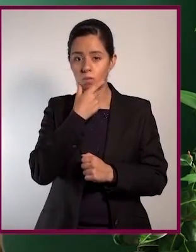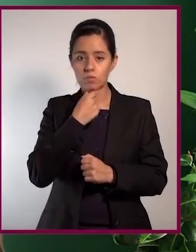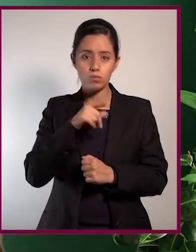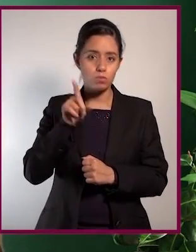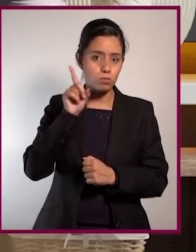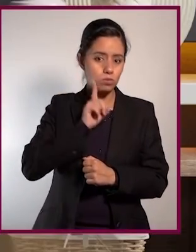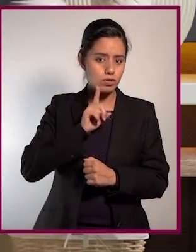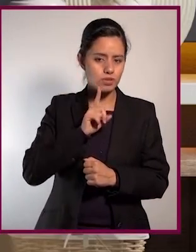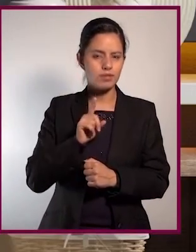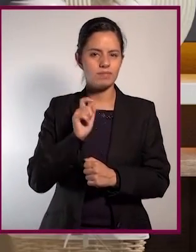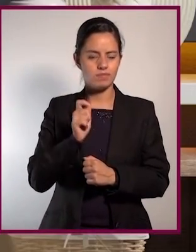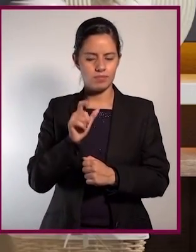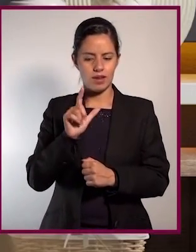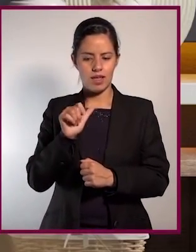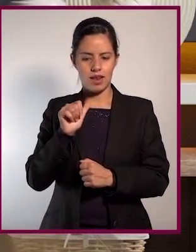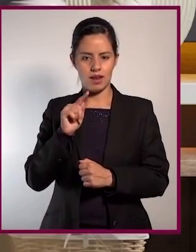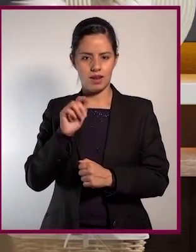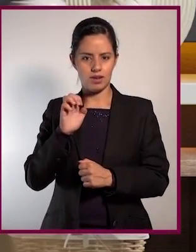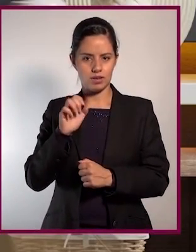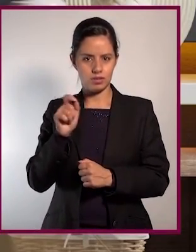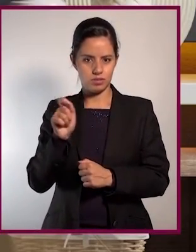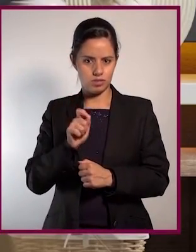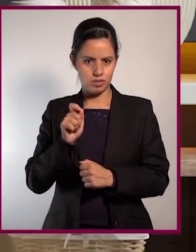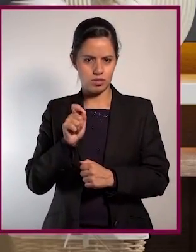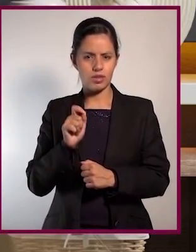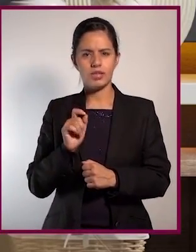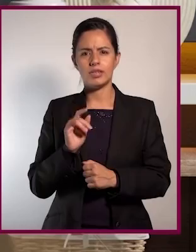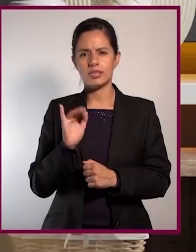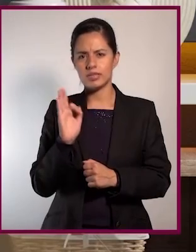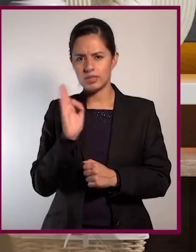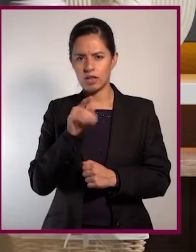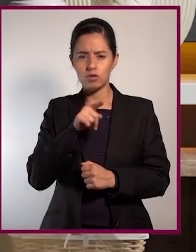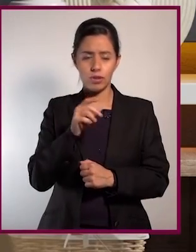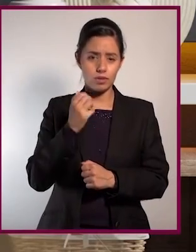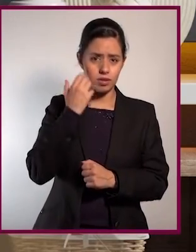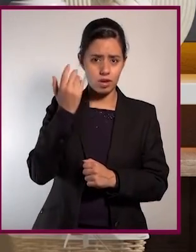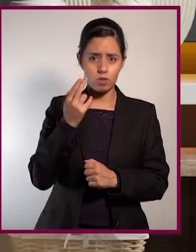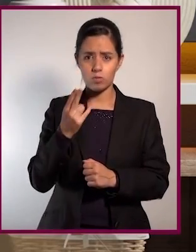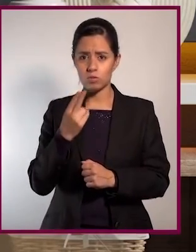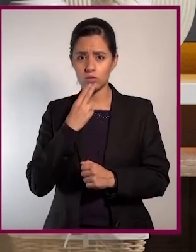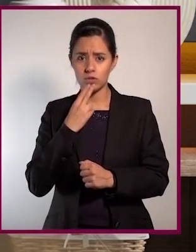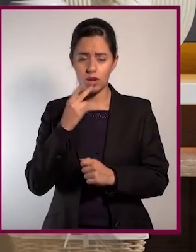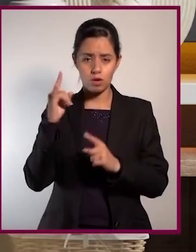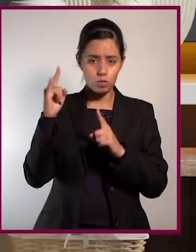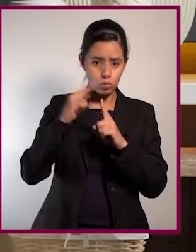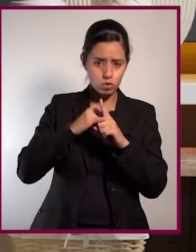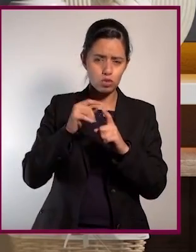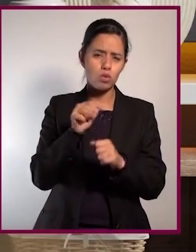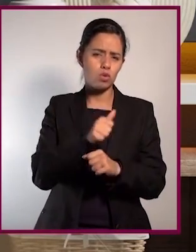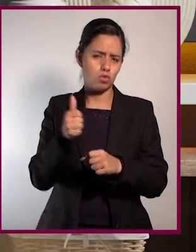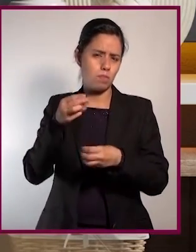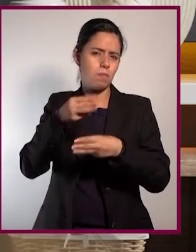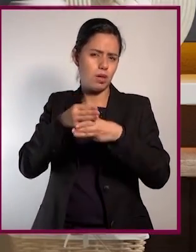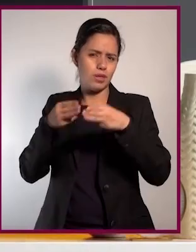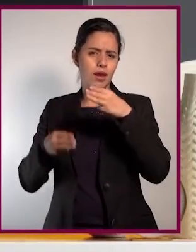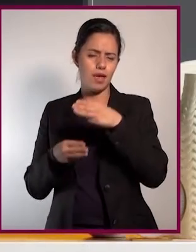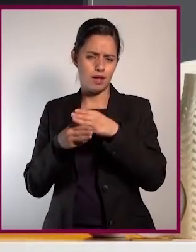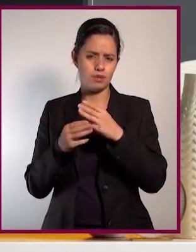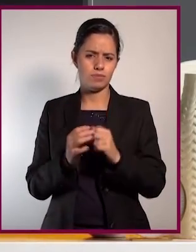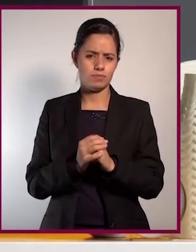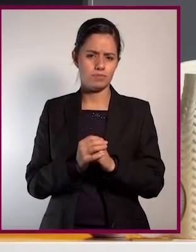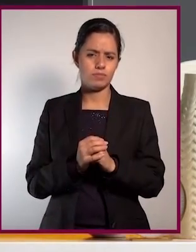acude a un médico. Tanto mujeres como hombres alérgicos al látex pueden usar, cuando se trate de preservativos,